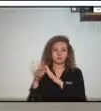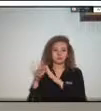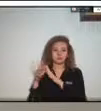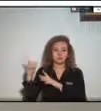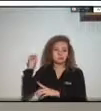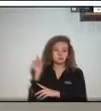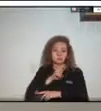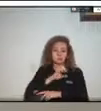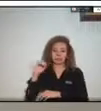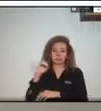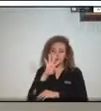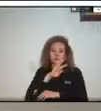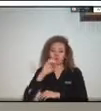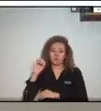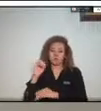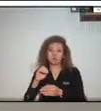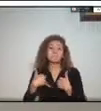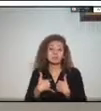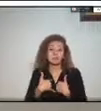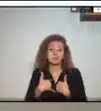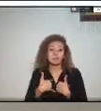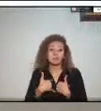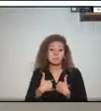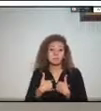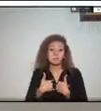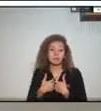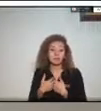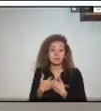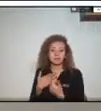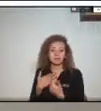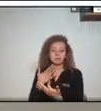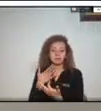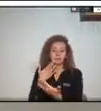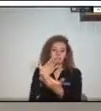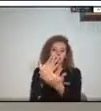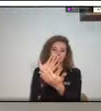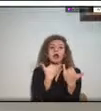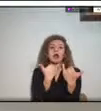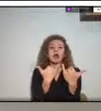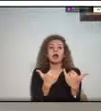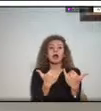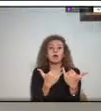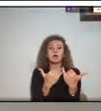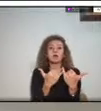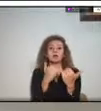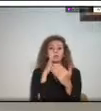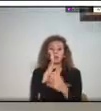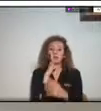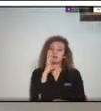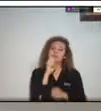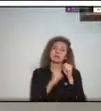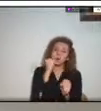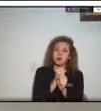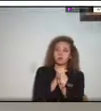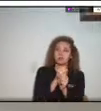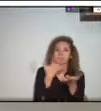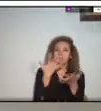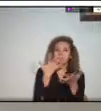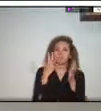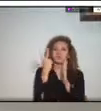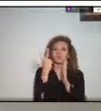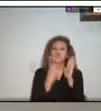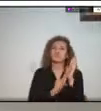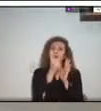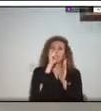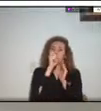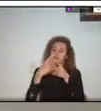llevamos aproximadamente cinco años desde el 2016 en adelante cuatro años con